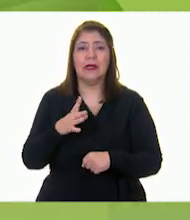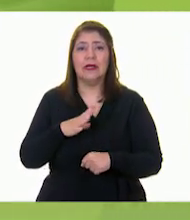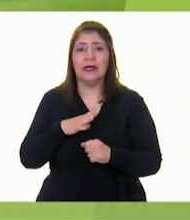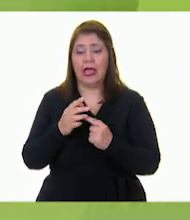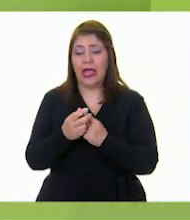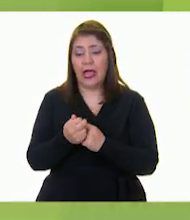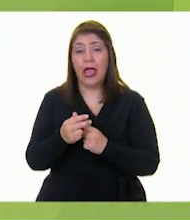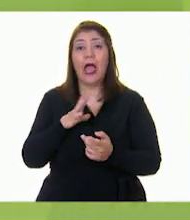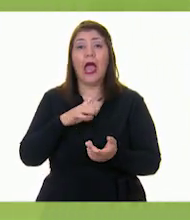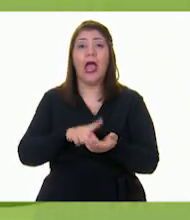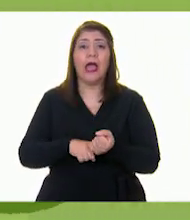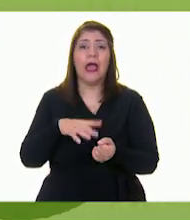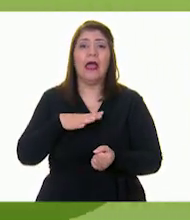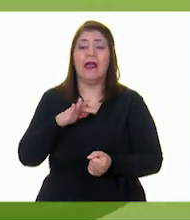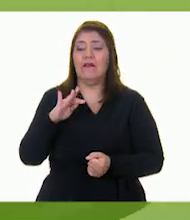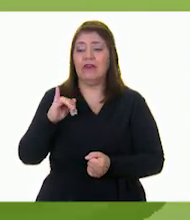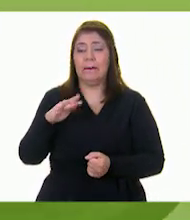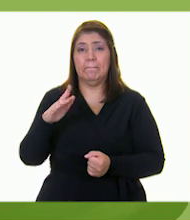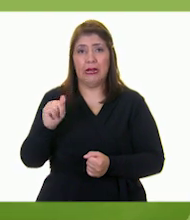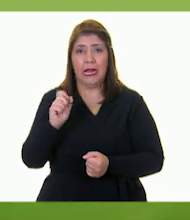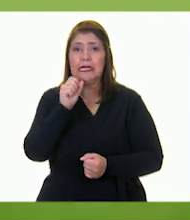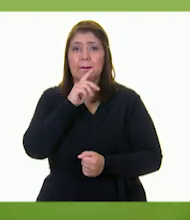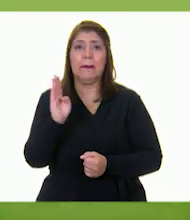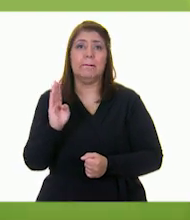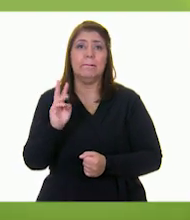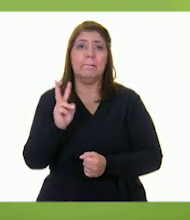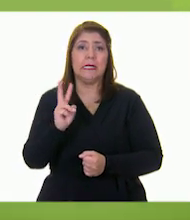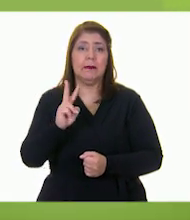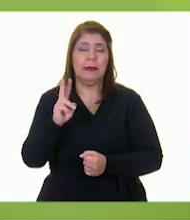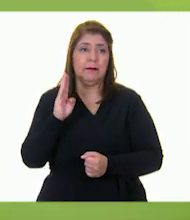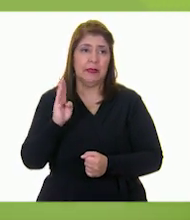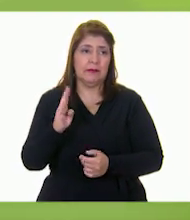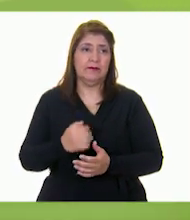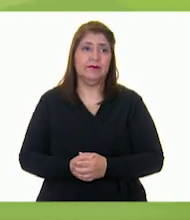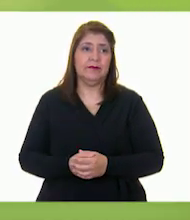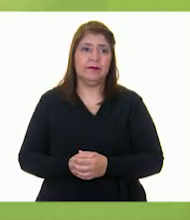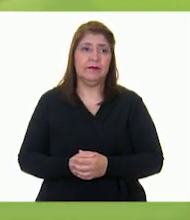fibra, vitamina B y vitamina B.